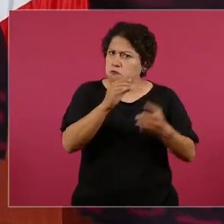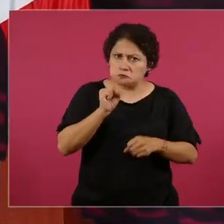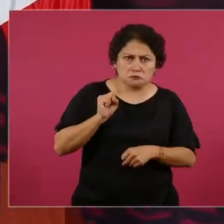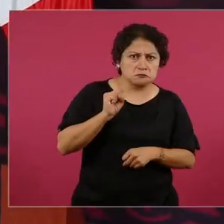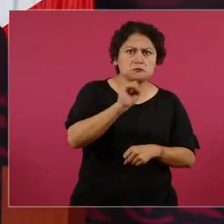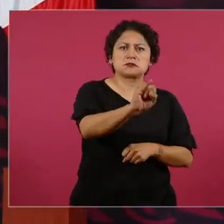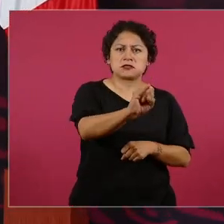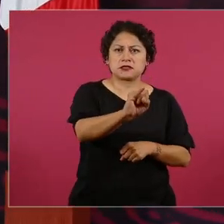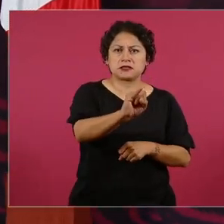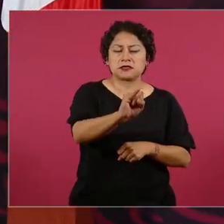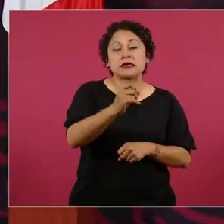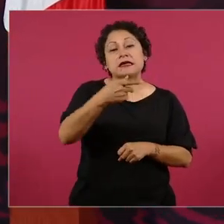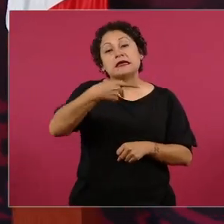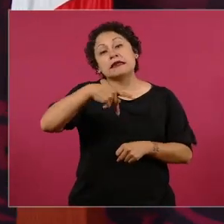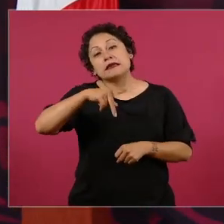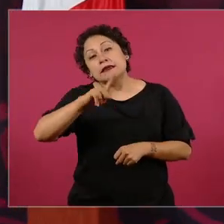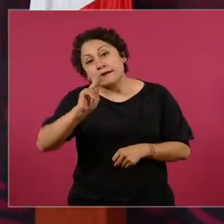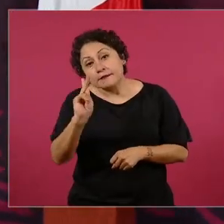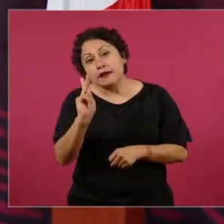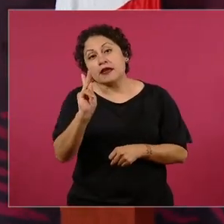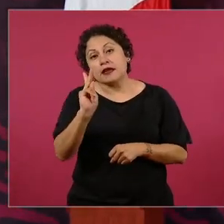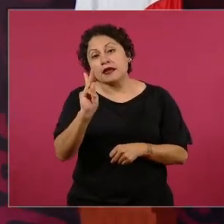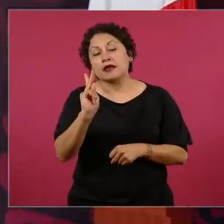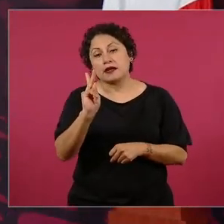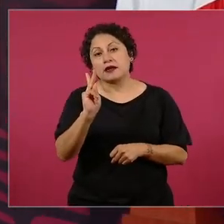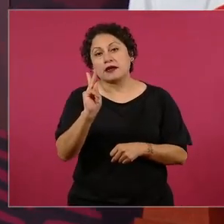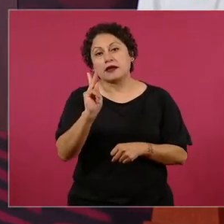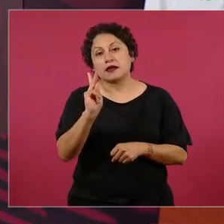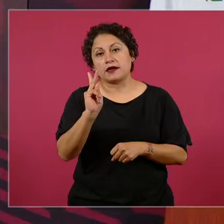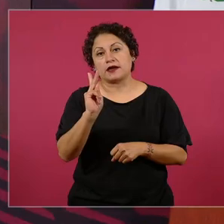nada más que hay cosas que sólo